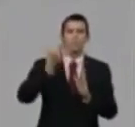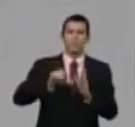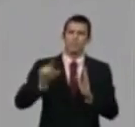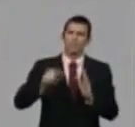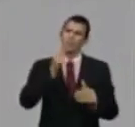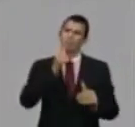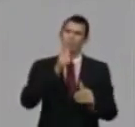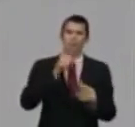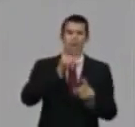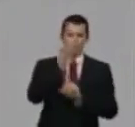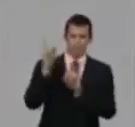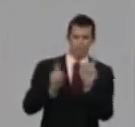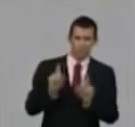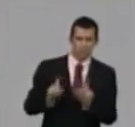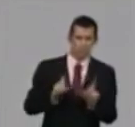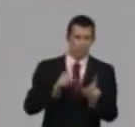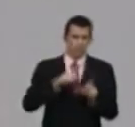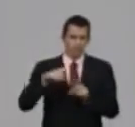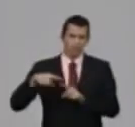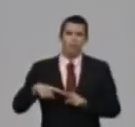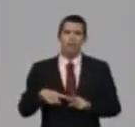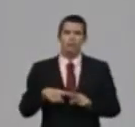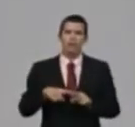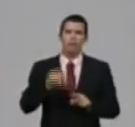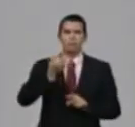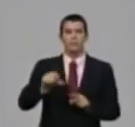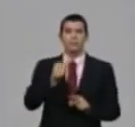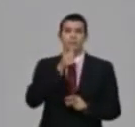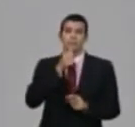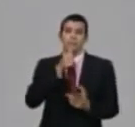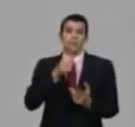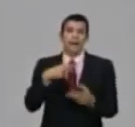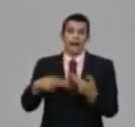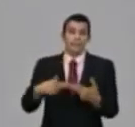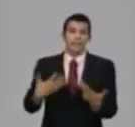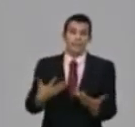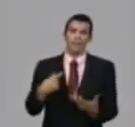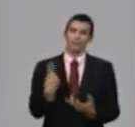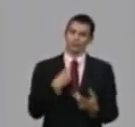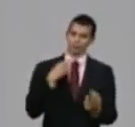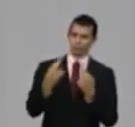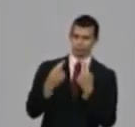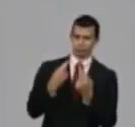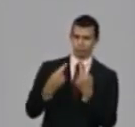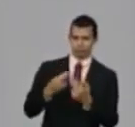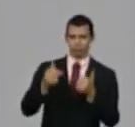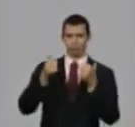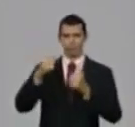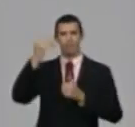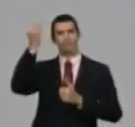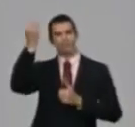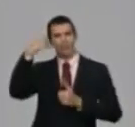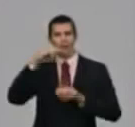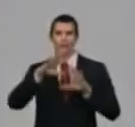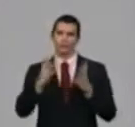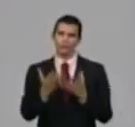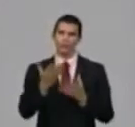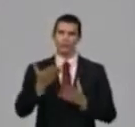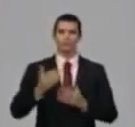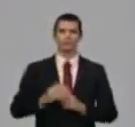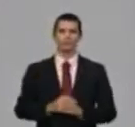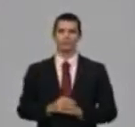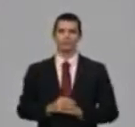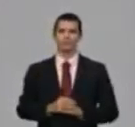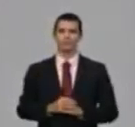preguntas, y nosotros eso nos permitió, inclusive, además de poder canalizar todas estas cuestiones,